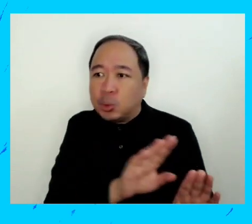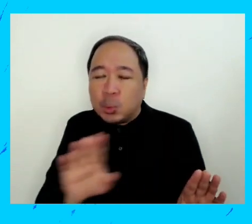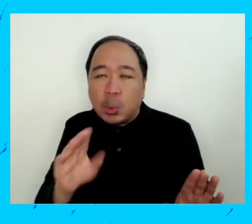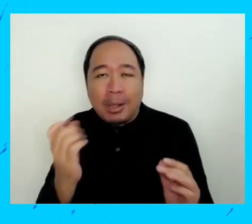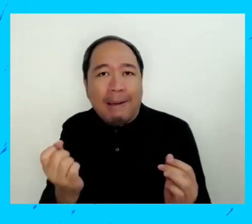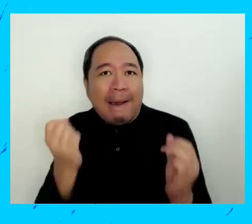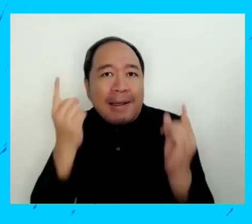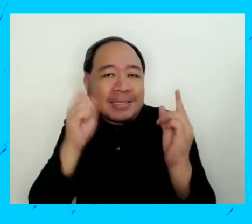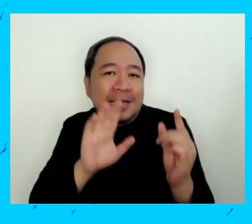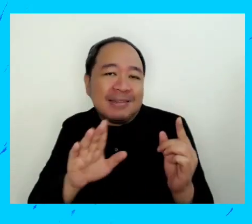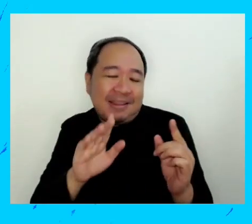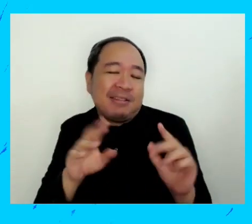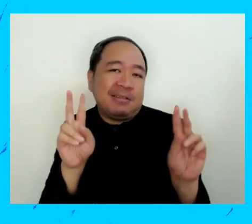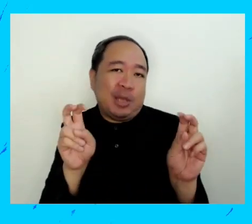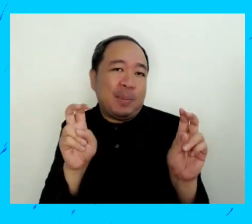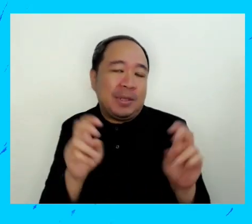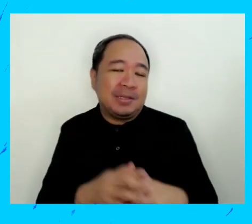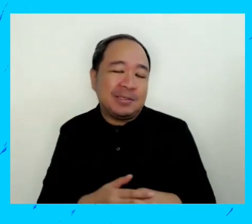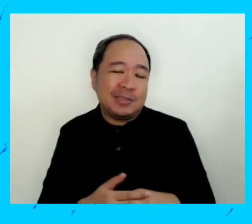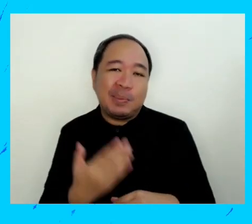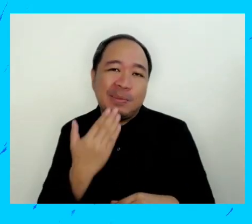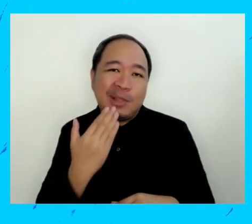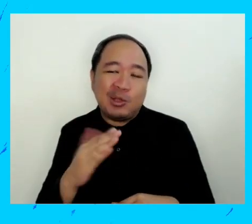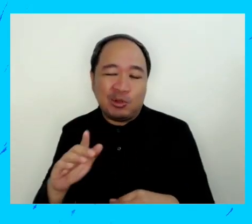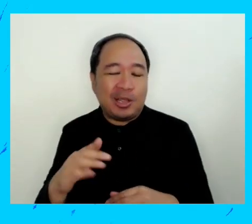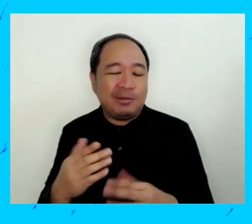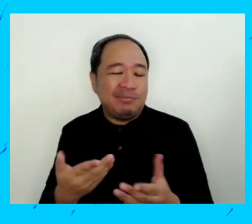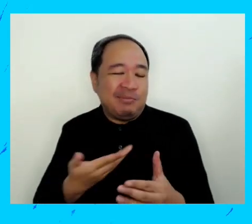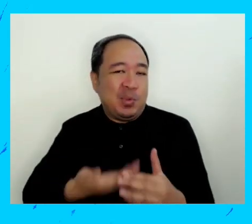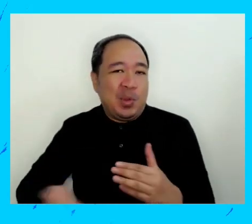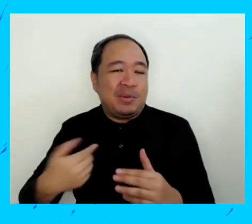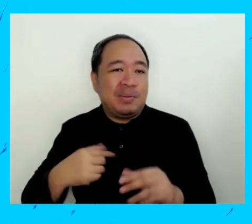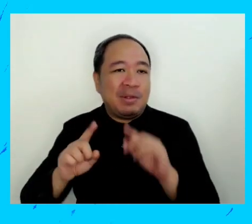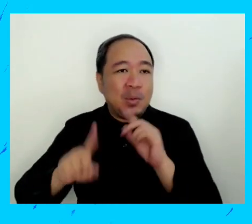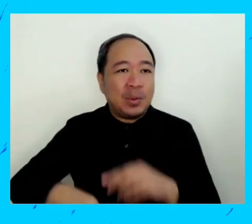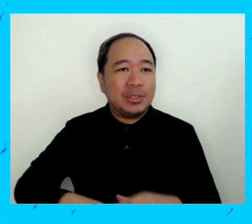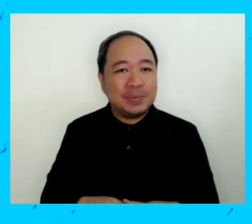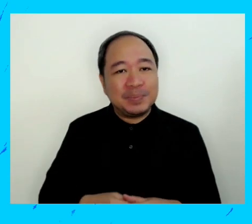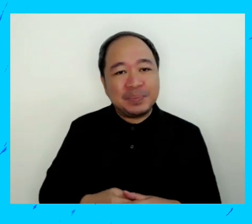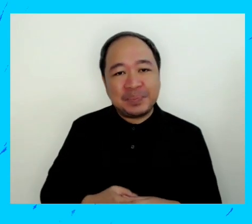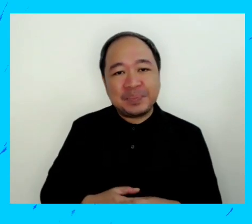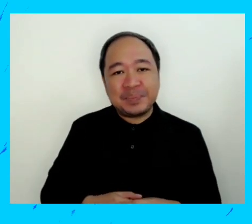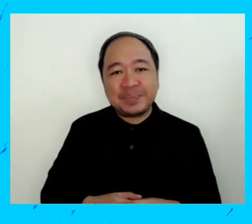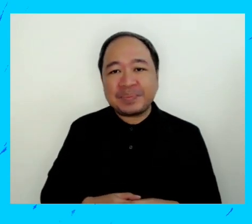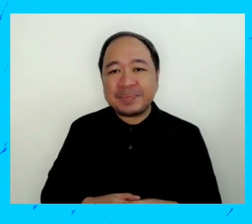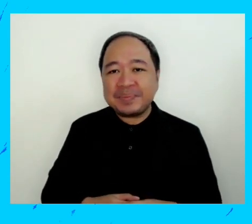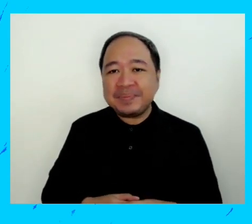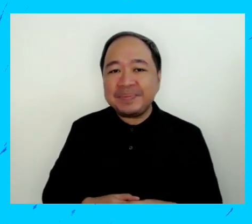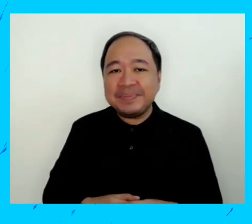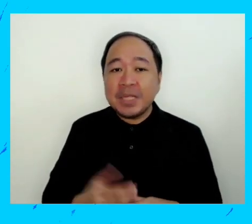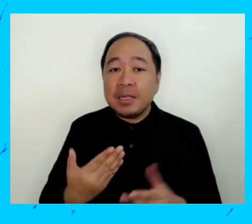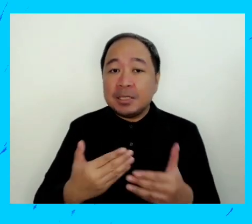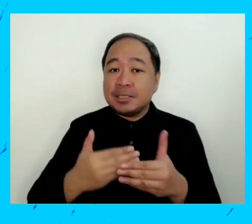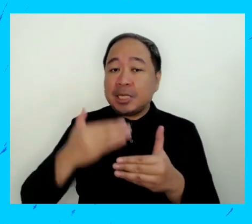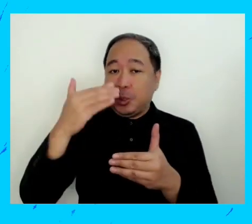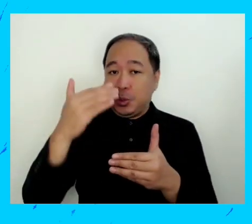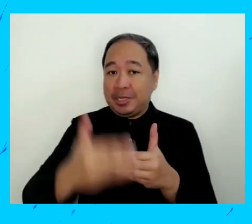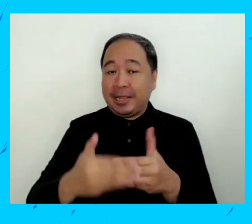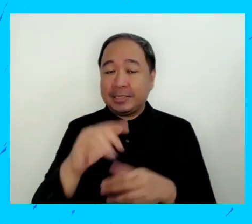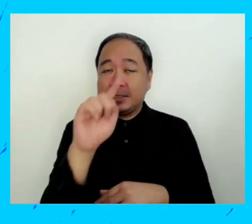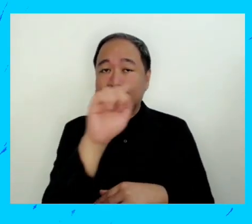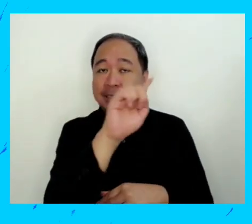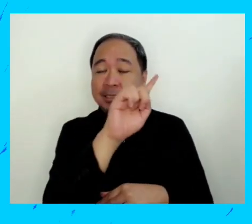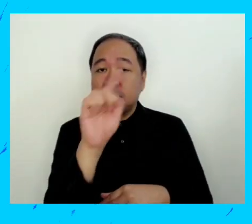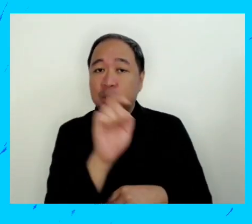su capacidad de comprensión. Muchas gracias por la oportunidad para responder esta pregunta. Muchas gracias.